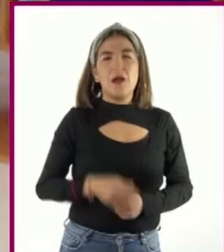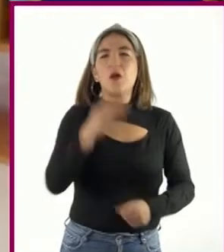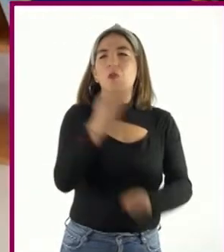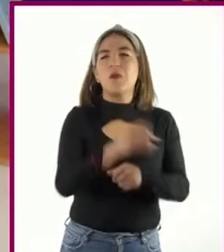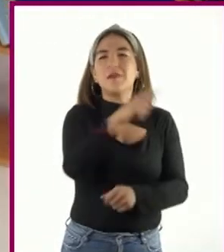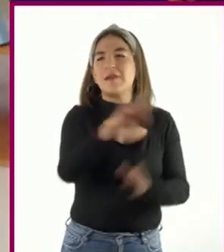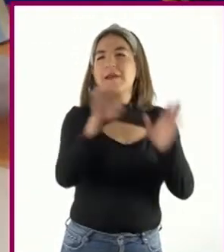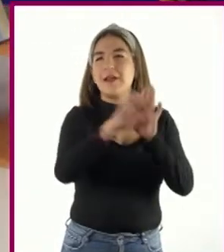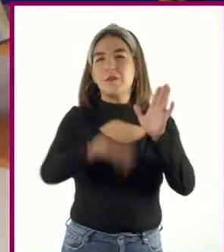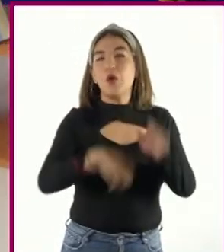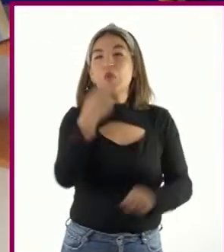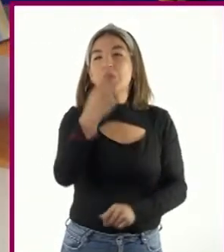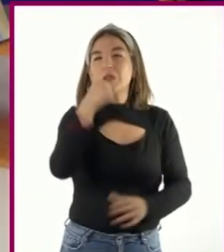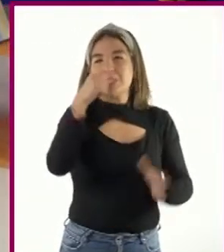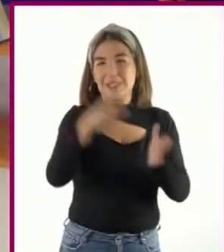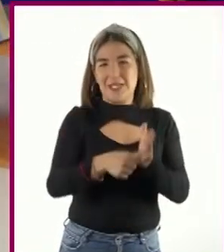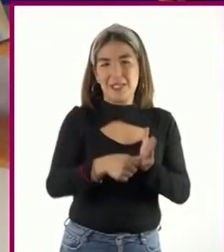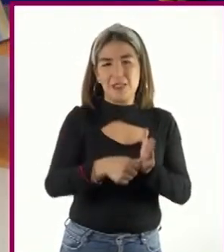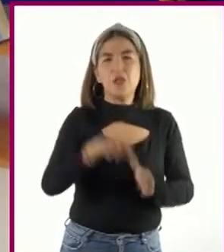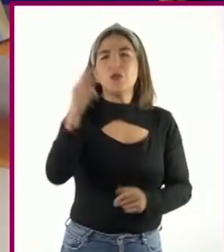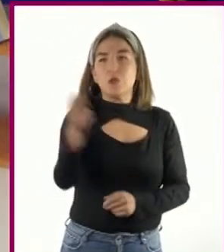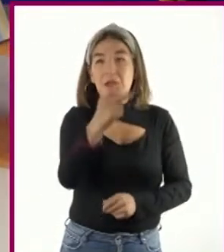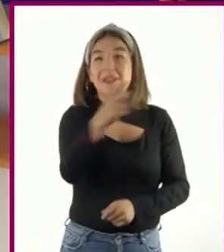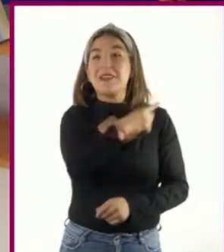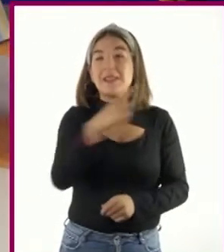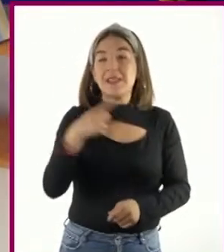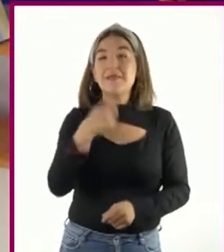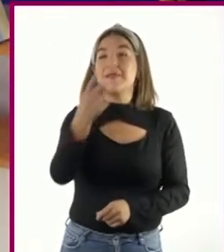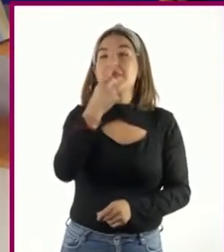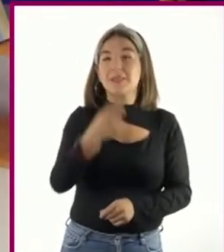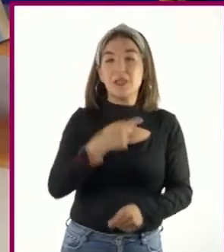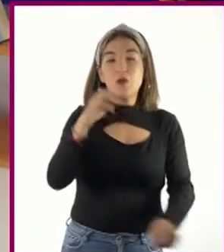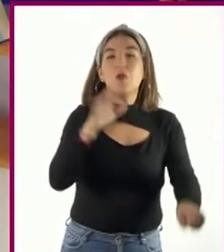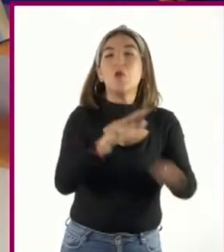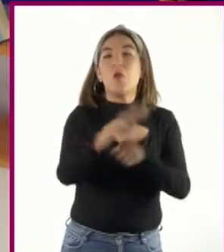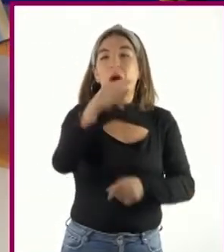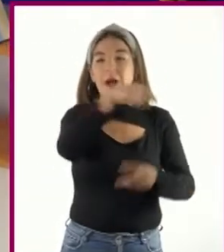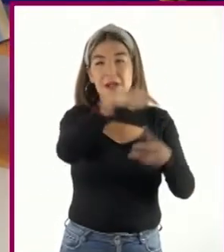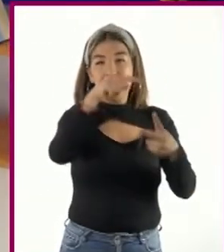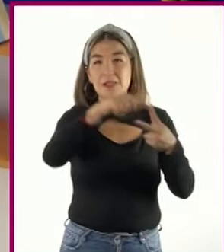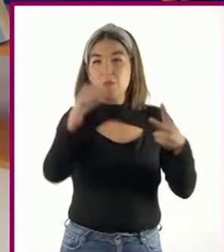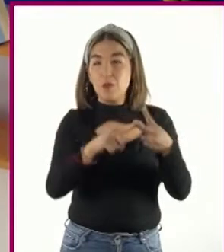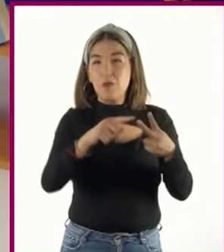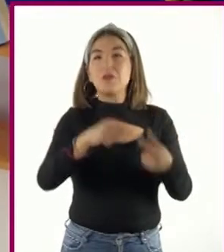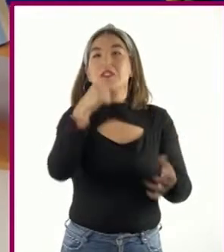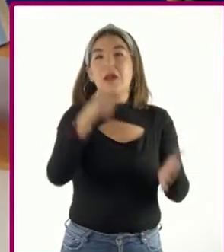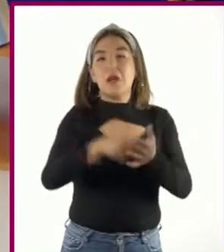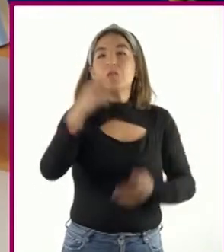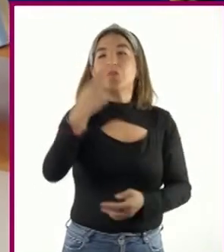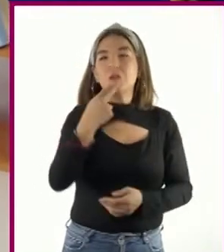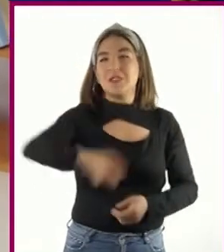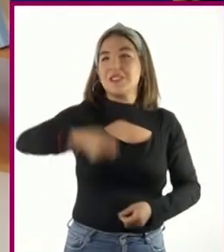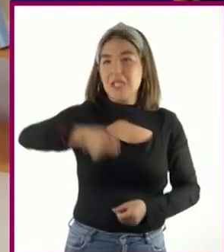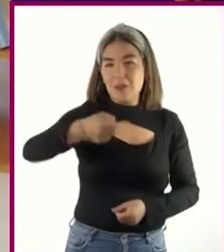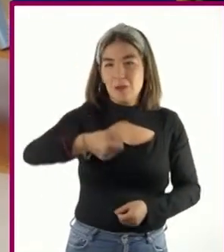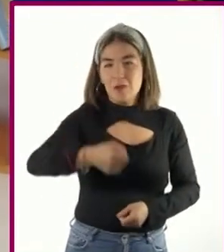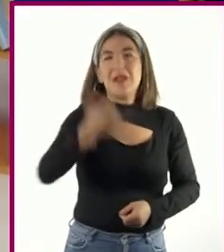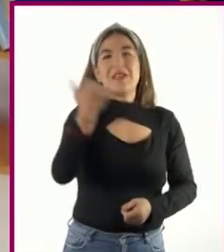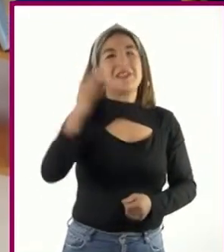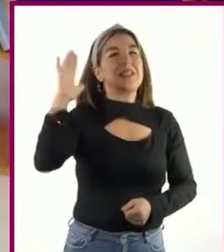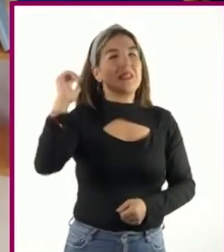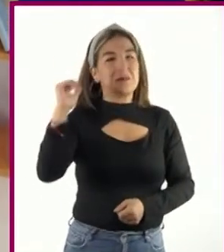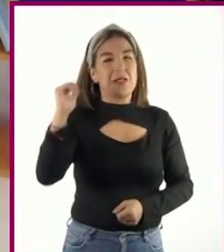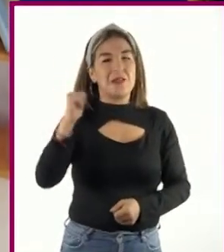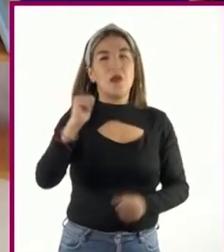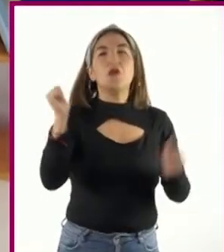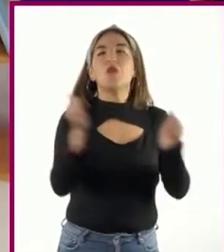de ejemplo dos cartas. Ustedes tendrán que decirnos en cuál de ellas se está utilizando un saludo y una despedida